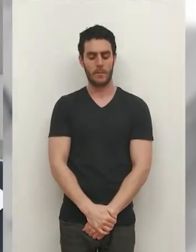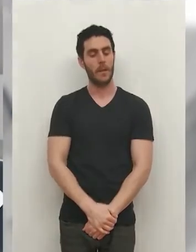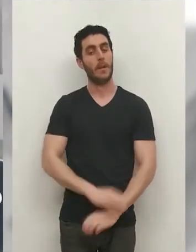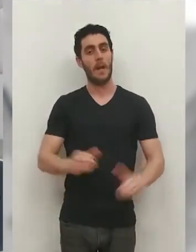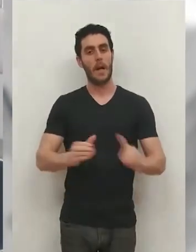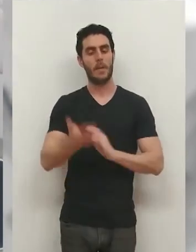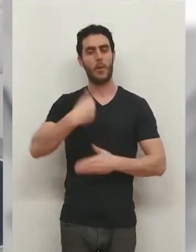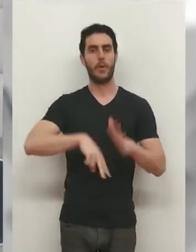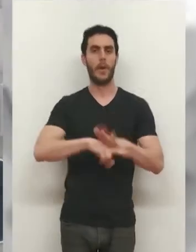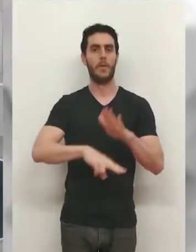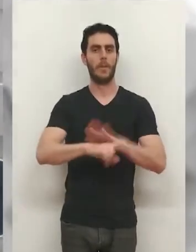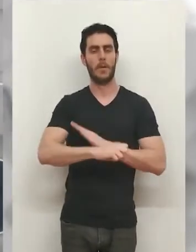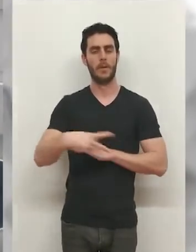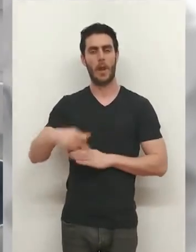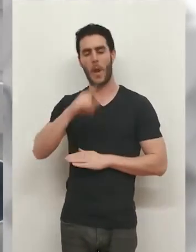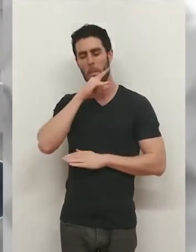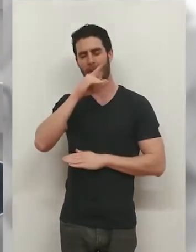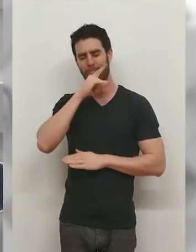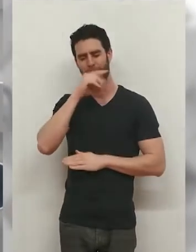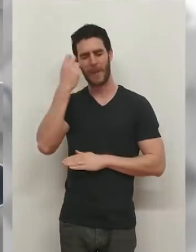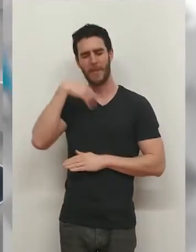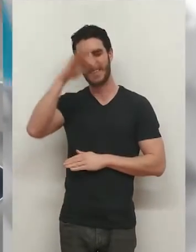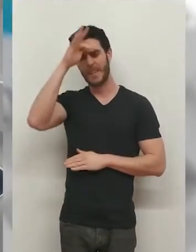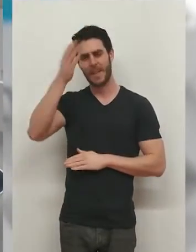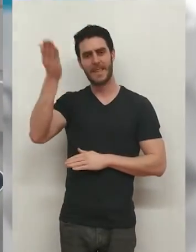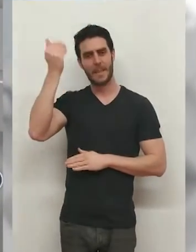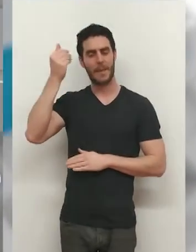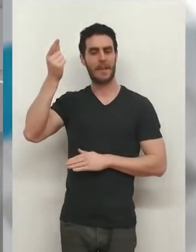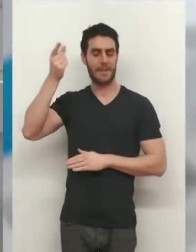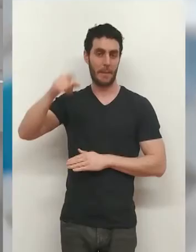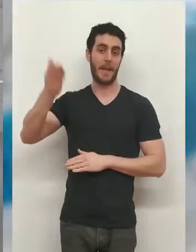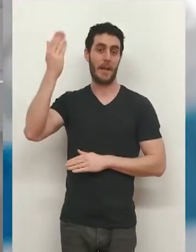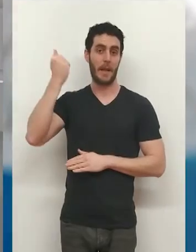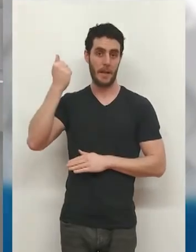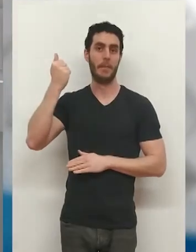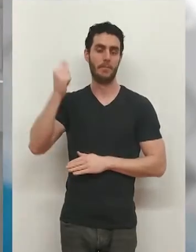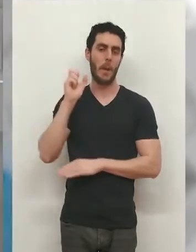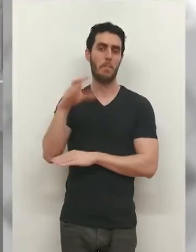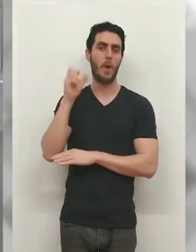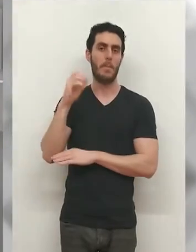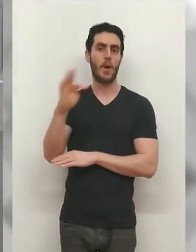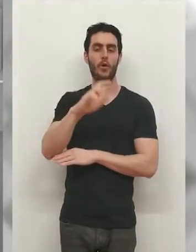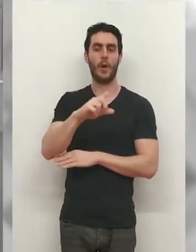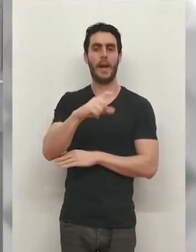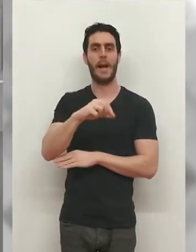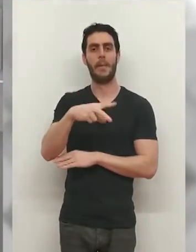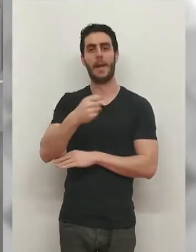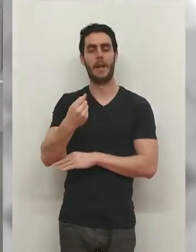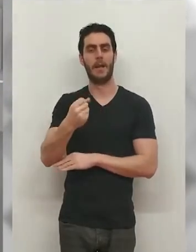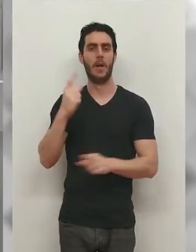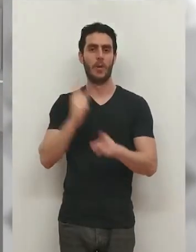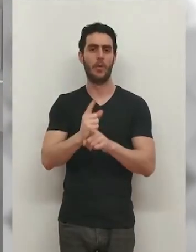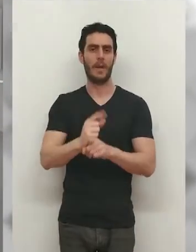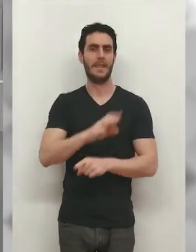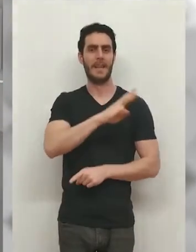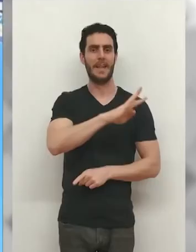No solo nuestros equipos de fútbol nos dejaron malas noticias este fin de semana. Ayer el balonmano Ciudad de Logroño visitó la cancha del Torre la Vega y cayó